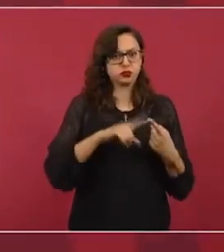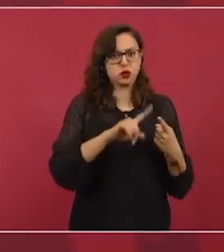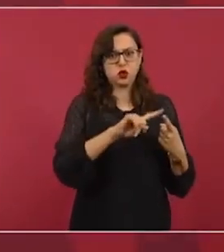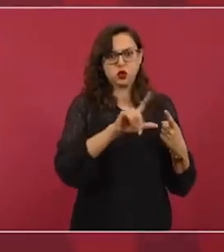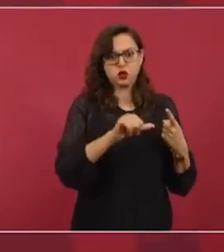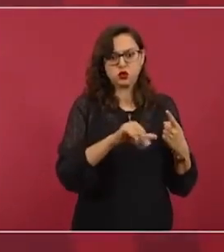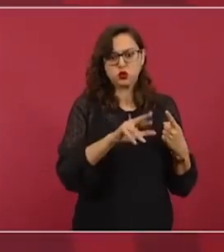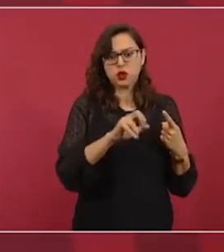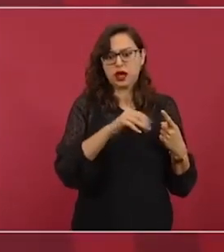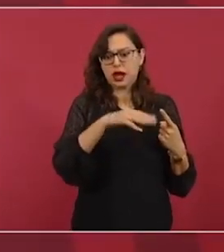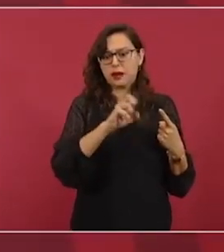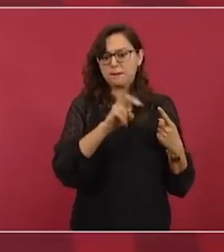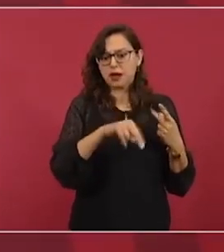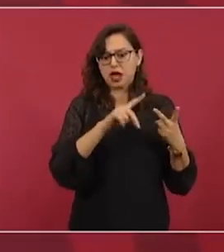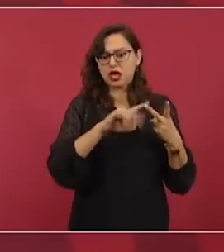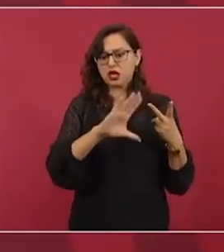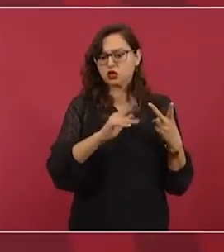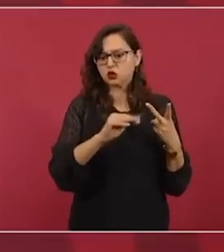Chumel,